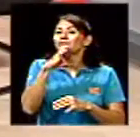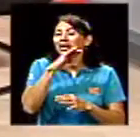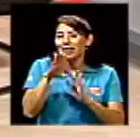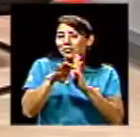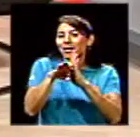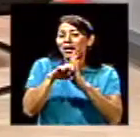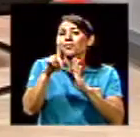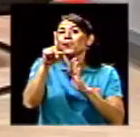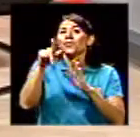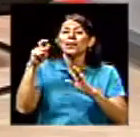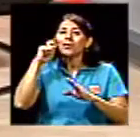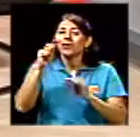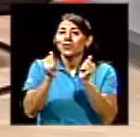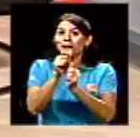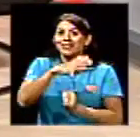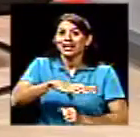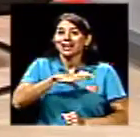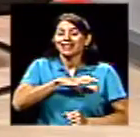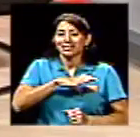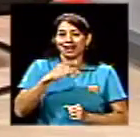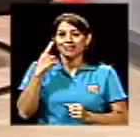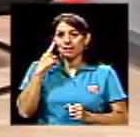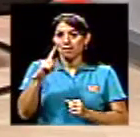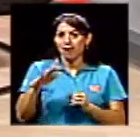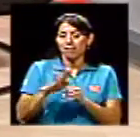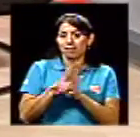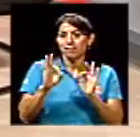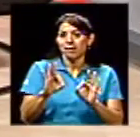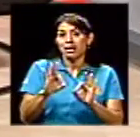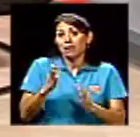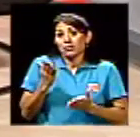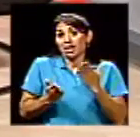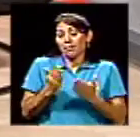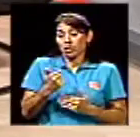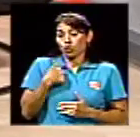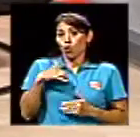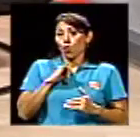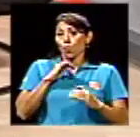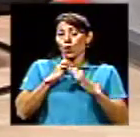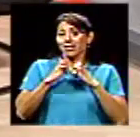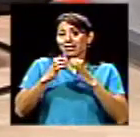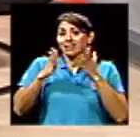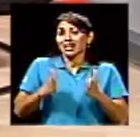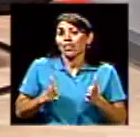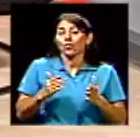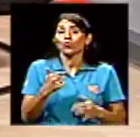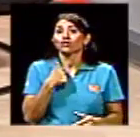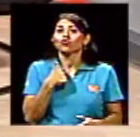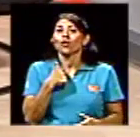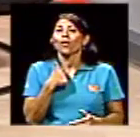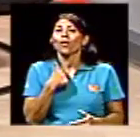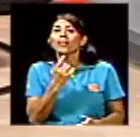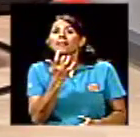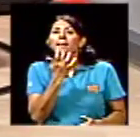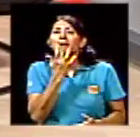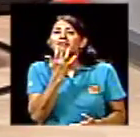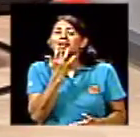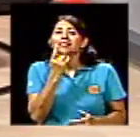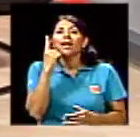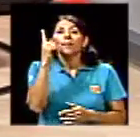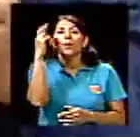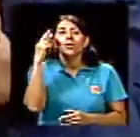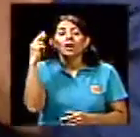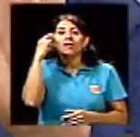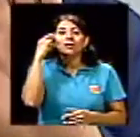hace que, puede ser que yo, el entrevistador, tenga cierta preferencia, por X motivo, y hay